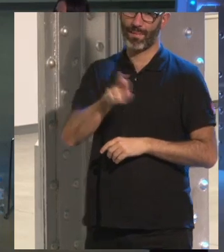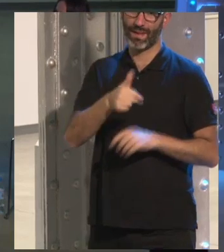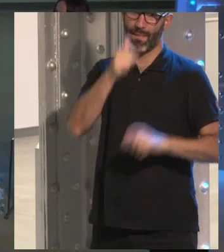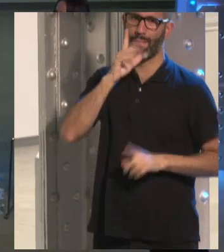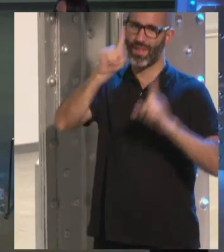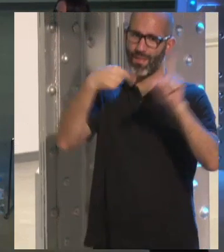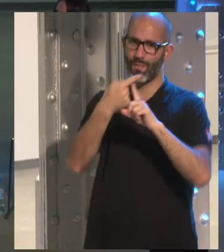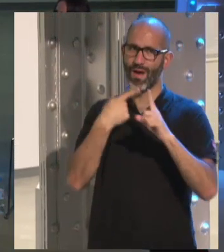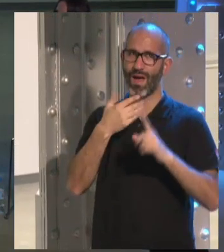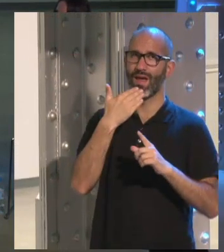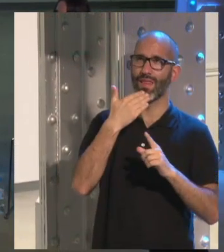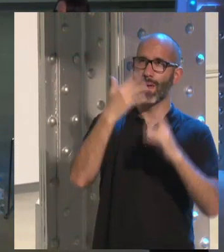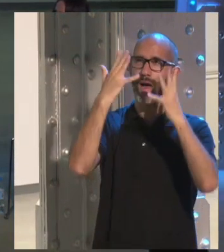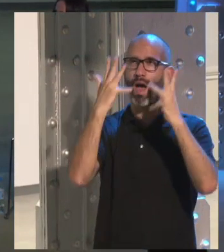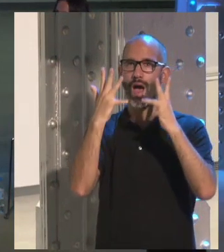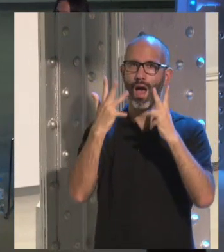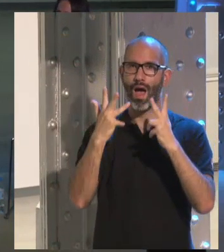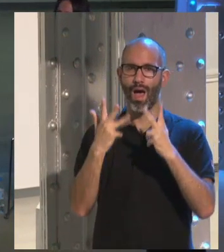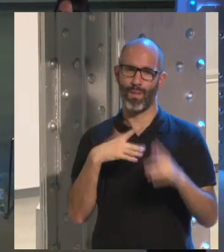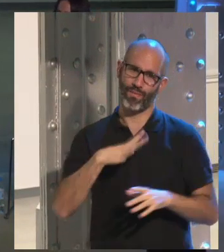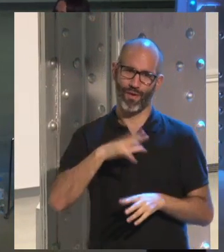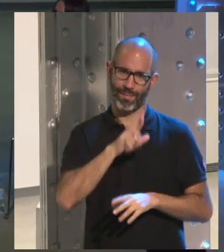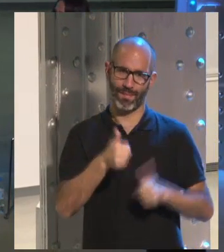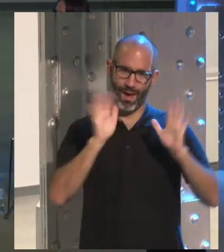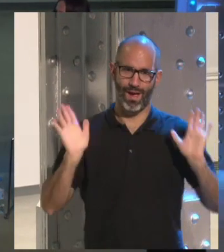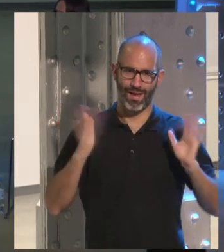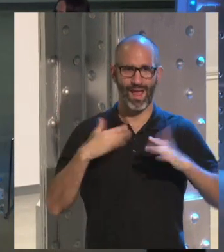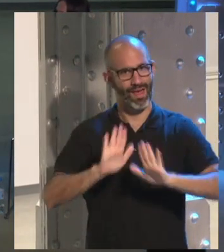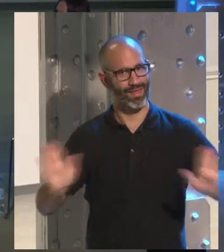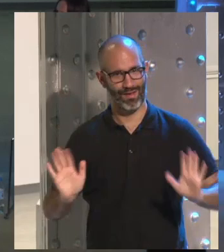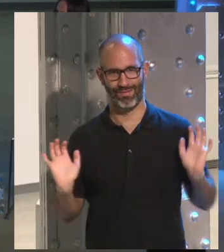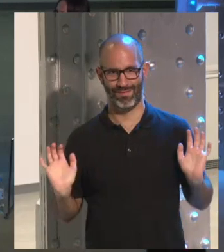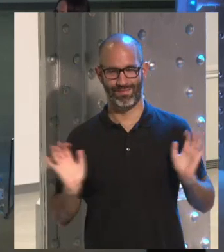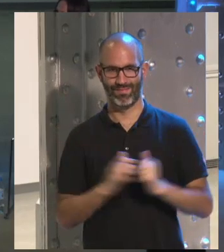empezar a sumar años y... Bueno, perdona, que yo he dicho que tengo una hija de 13, ¿eh?